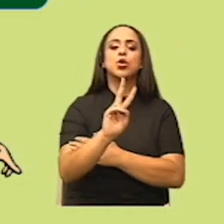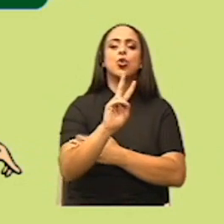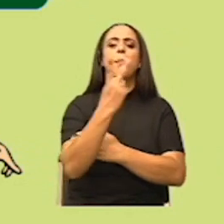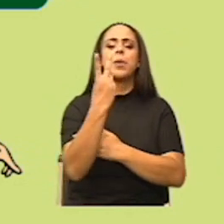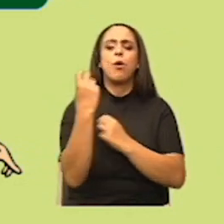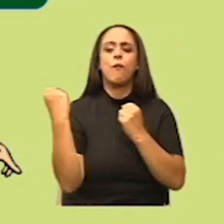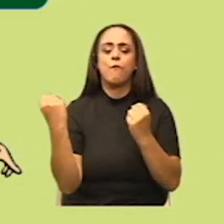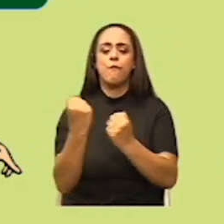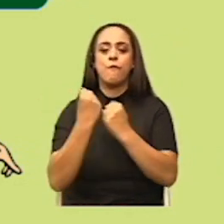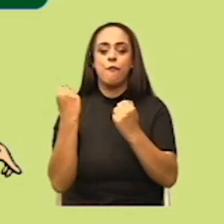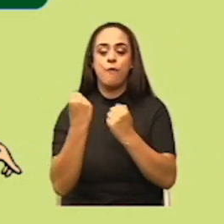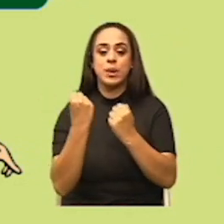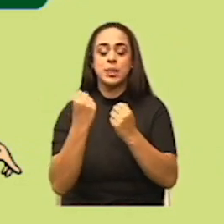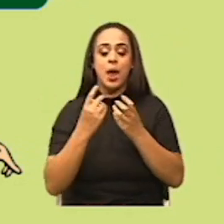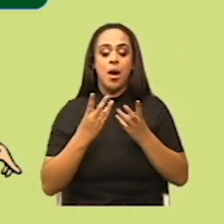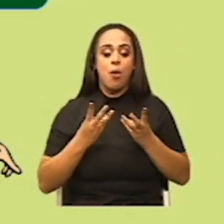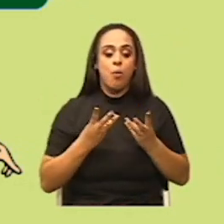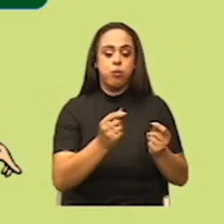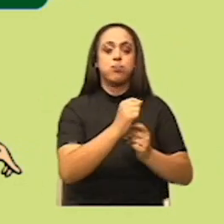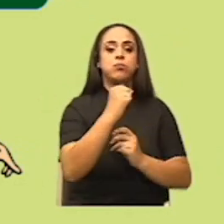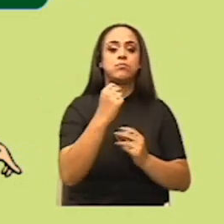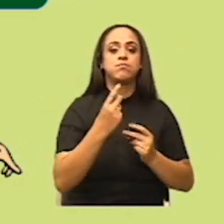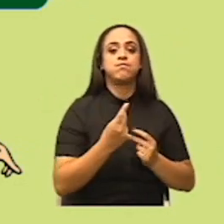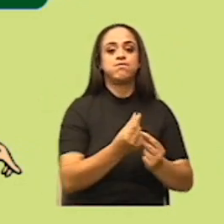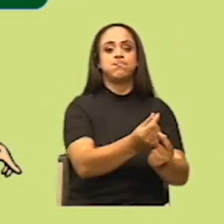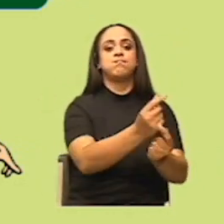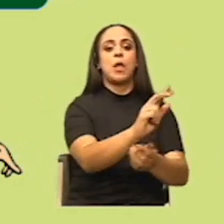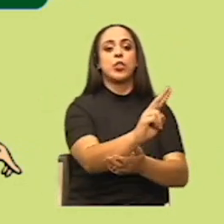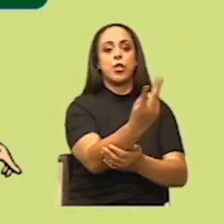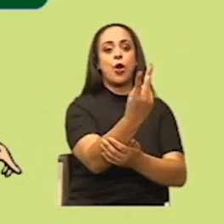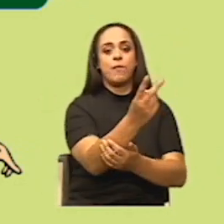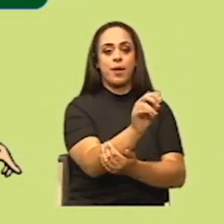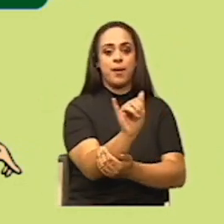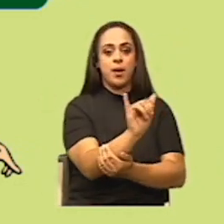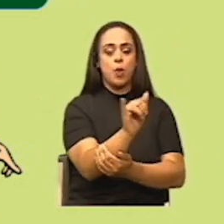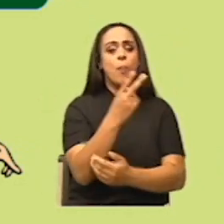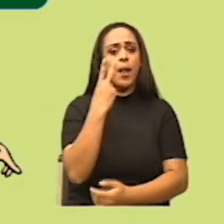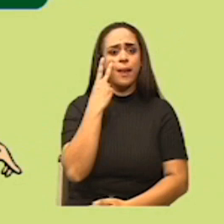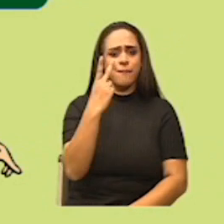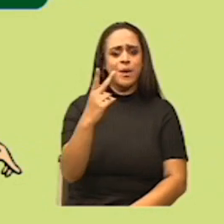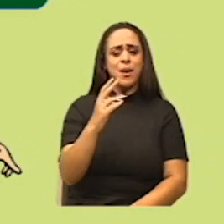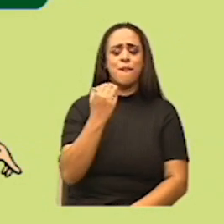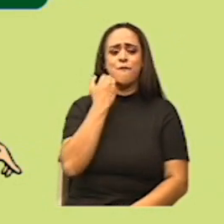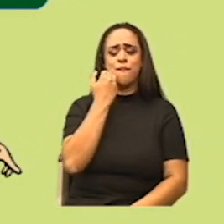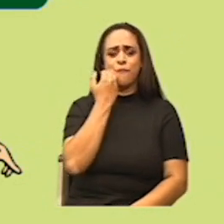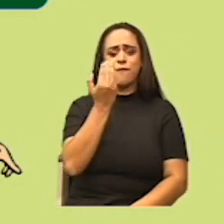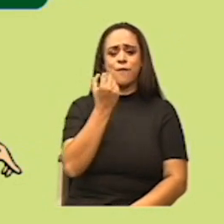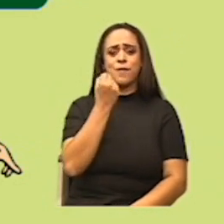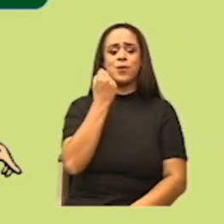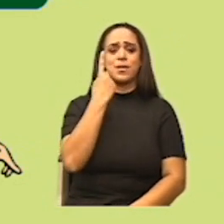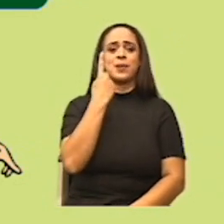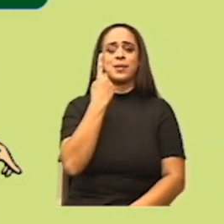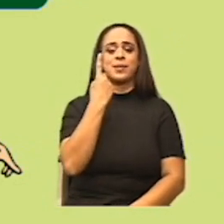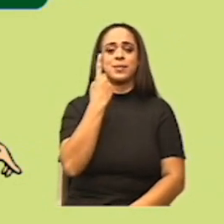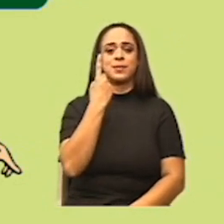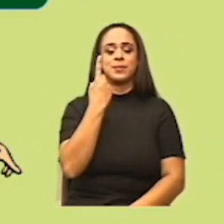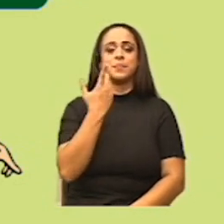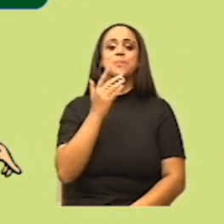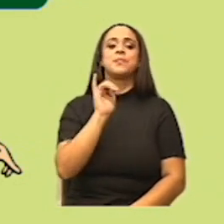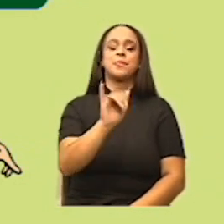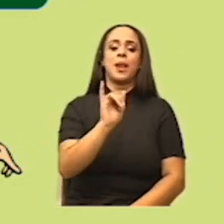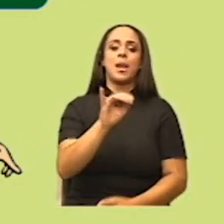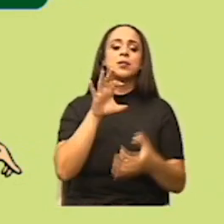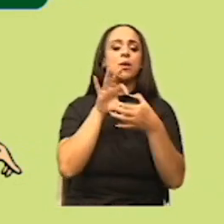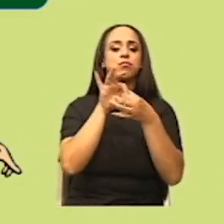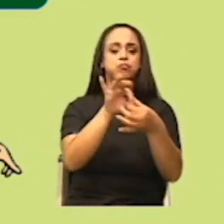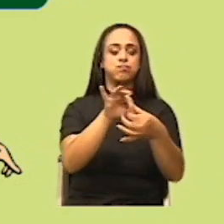se va a duplicar la aceleración. Ven de qué manera tan sencilla podemos comprender mejor esa